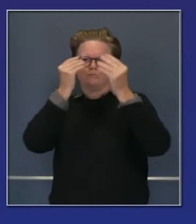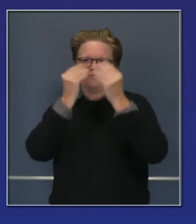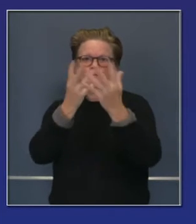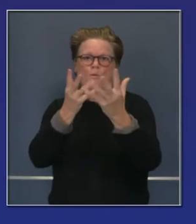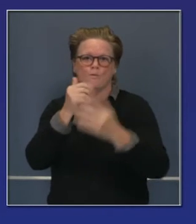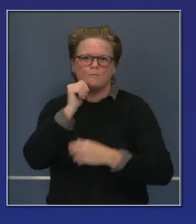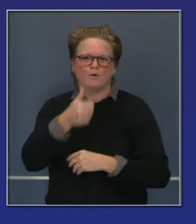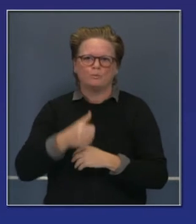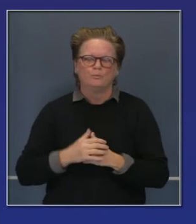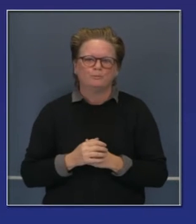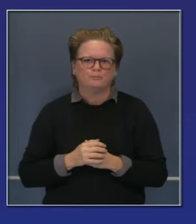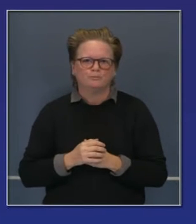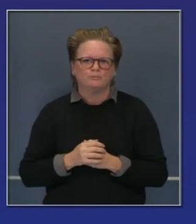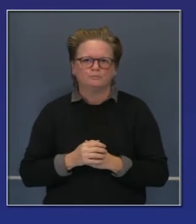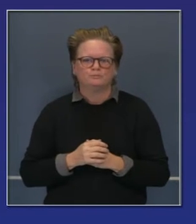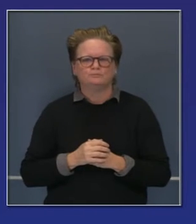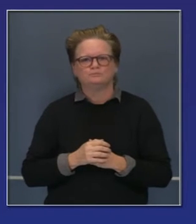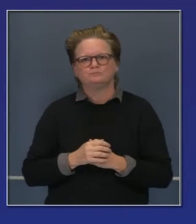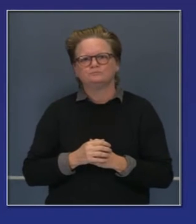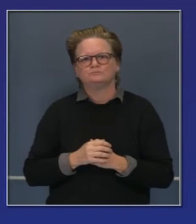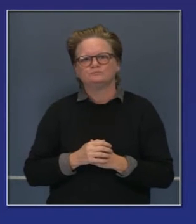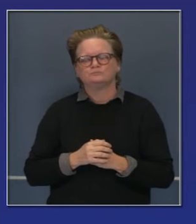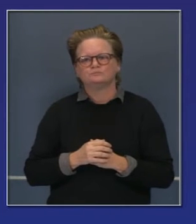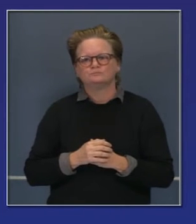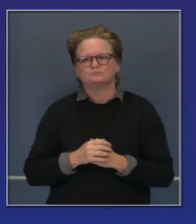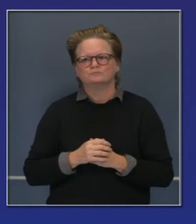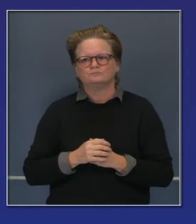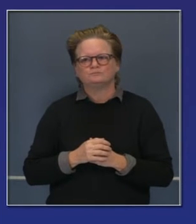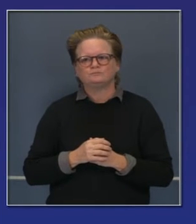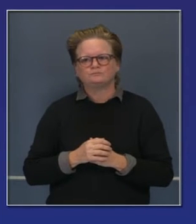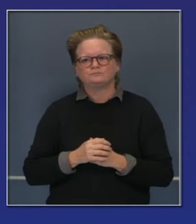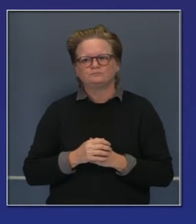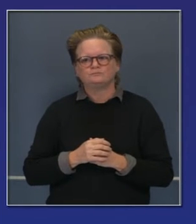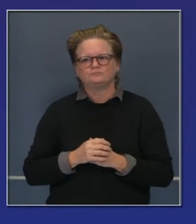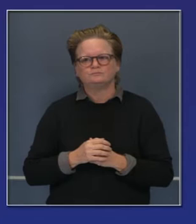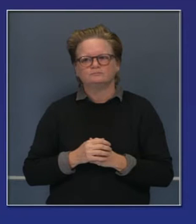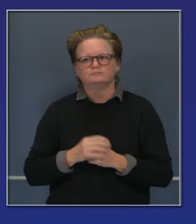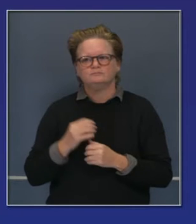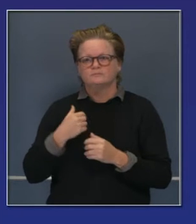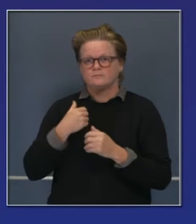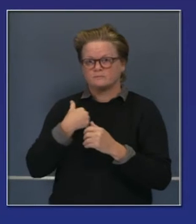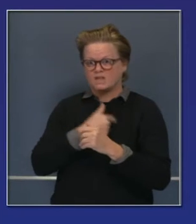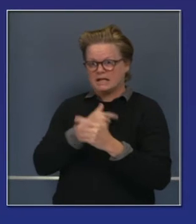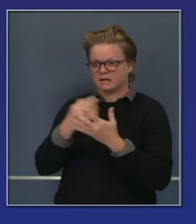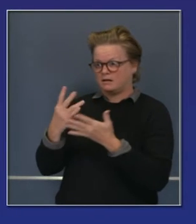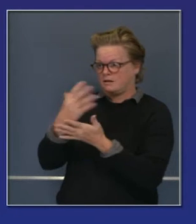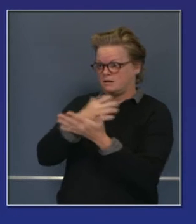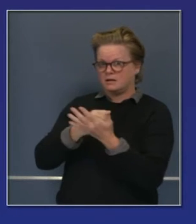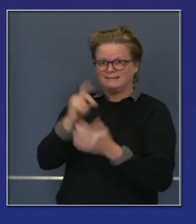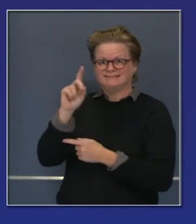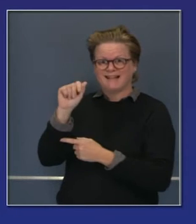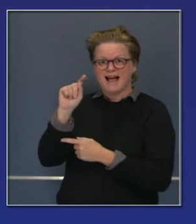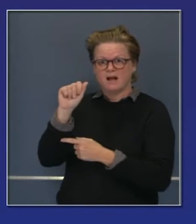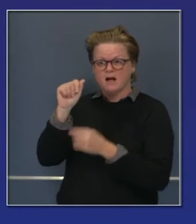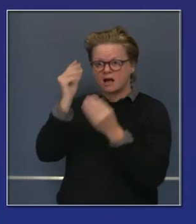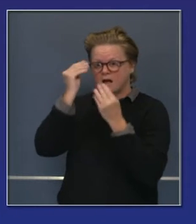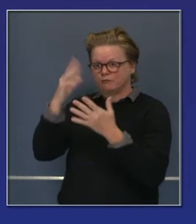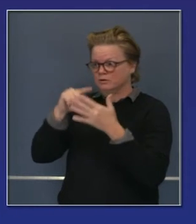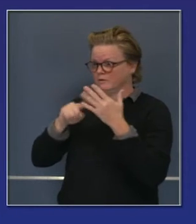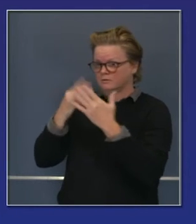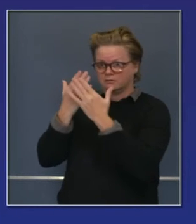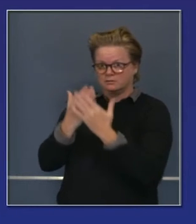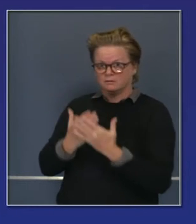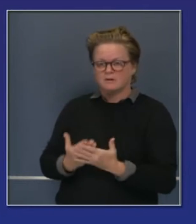con funcionarios de salubridad, confirmando la veracidad de los datos y la transparencia de los datos antes de difundirla. Pero mañana por la tarde les